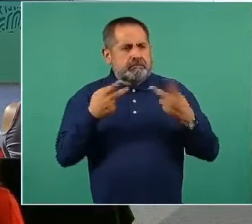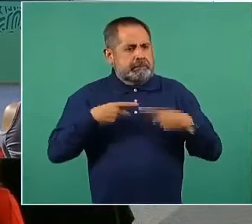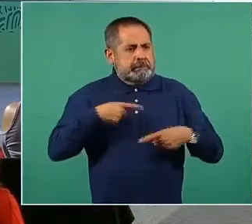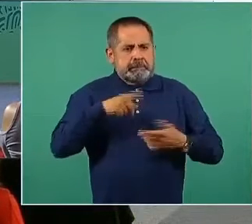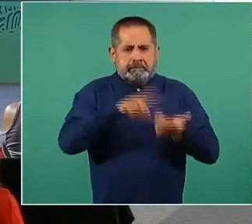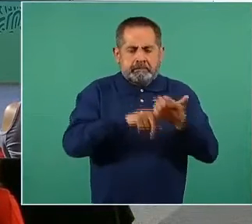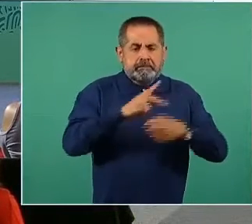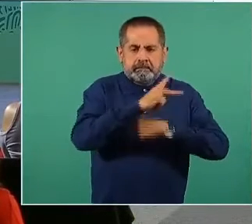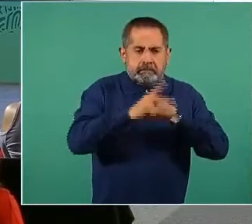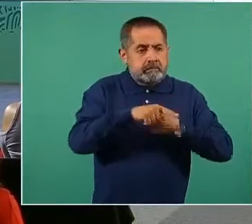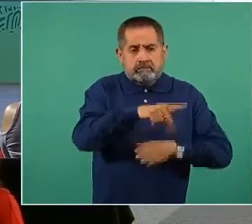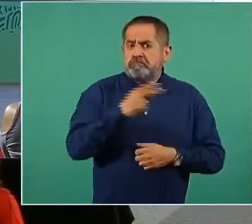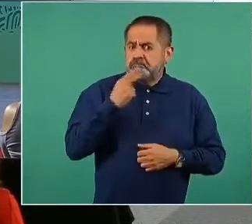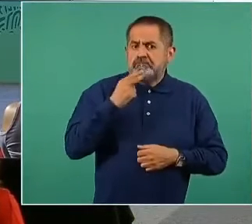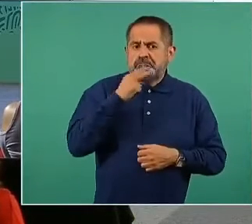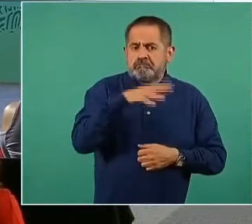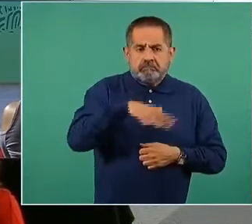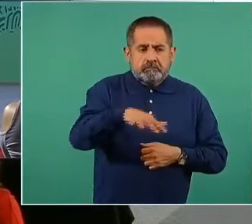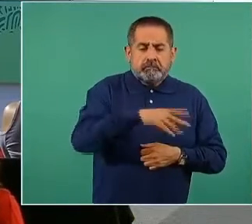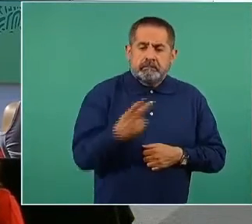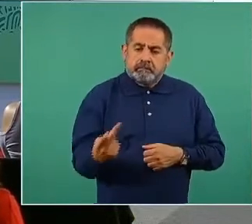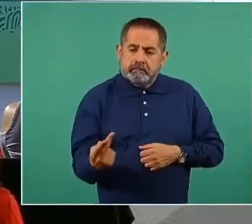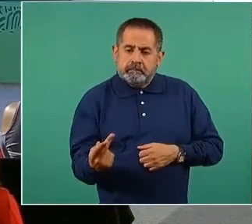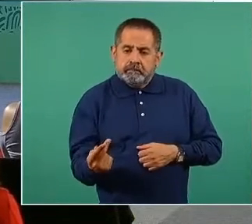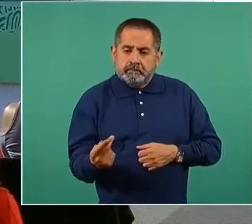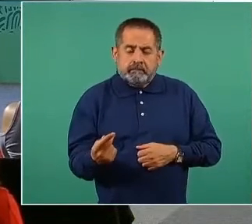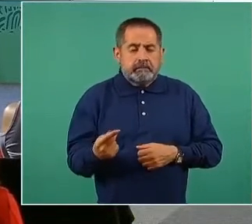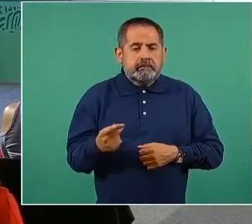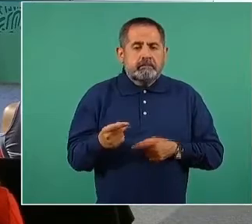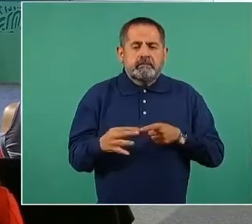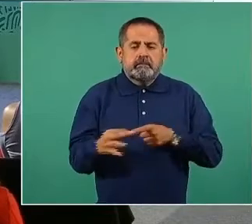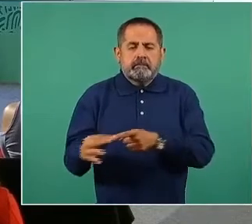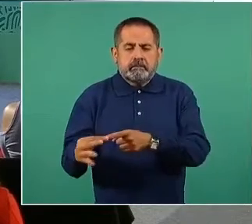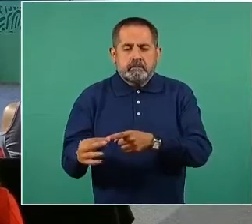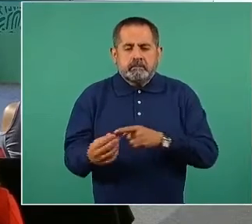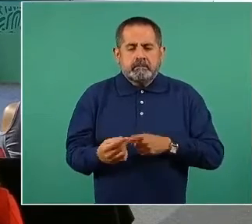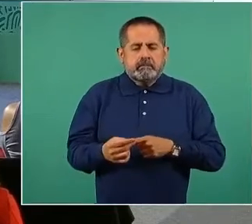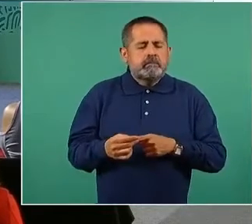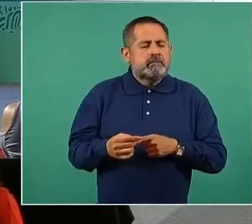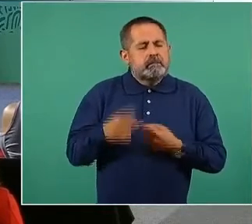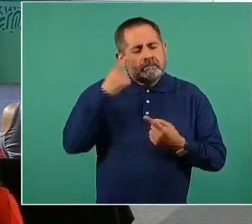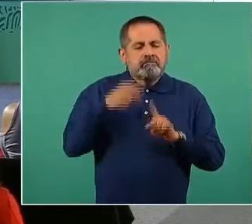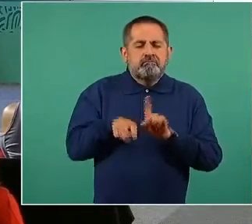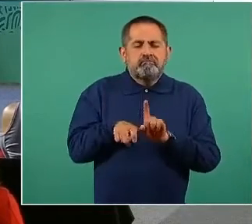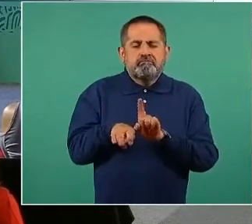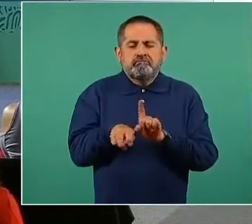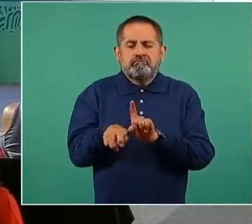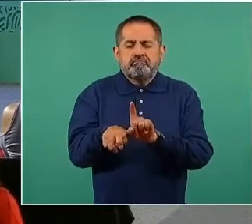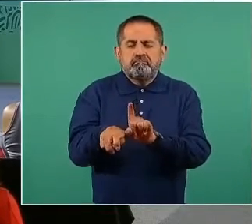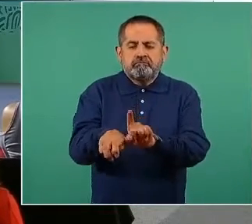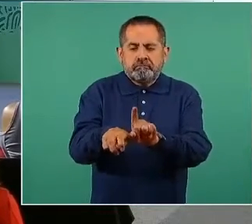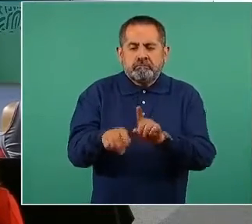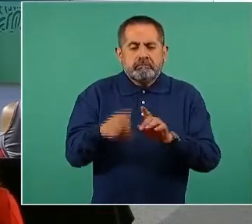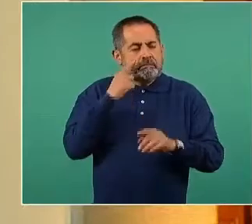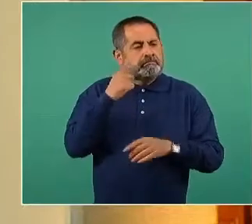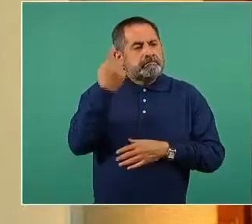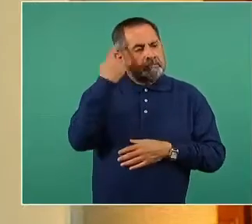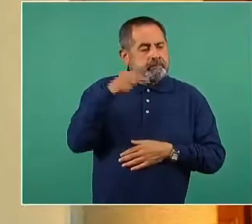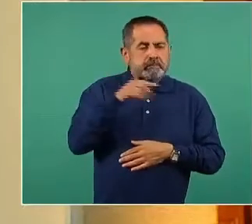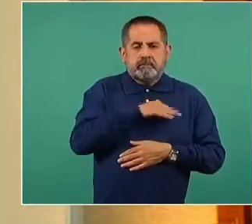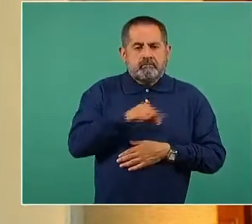país utilizan perros guía, perros para sus tratamientos, para poder